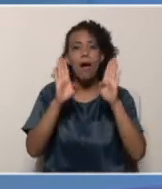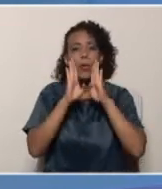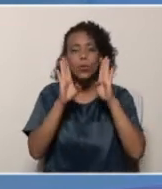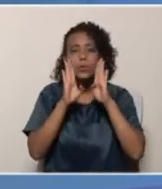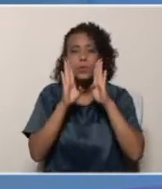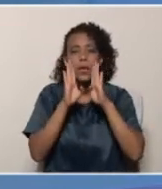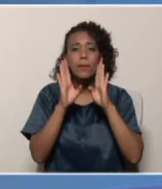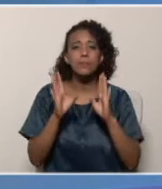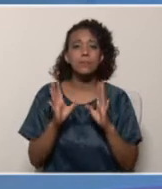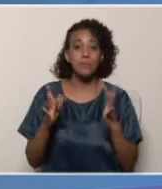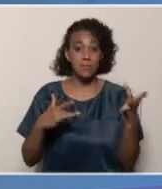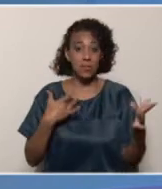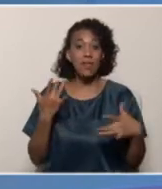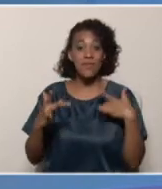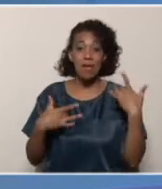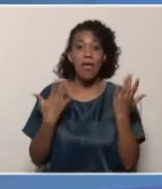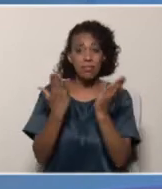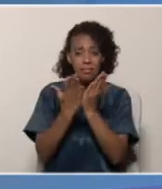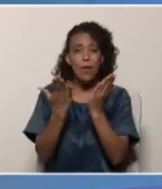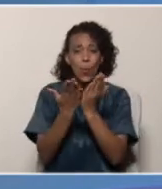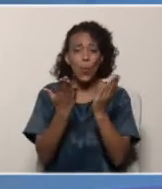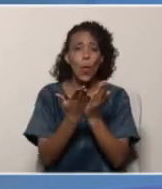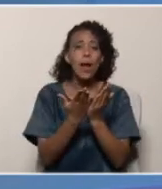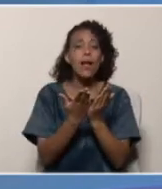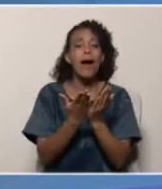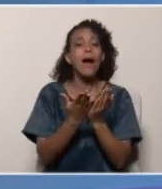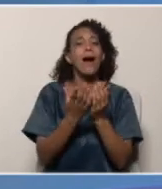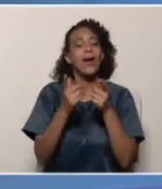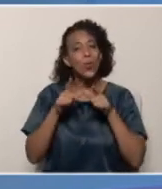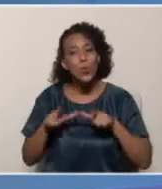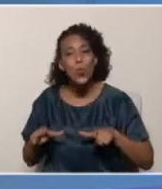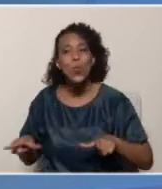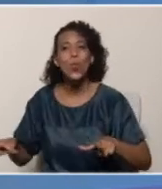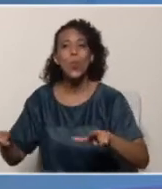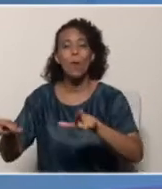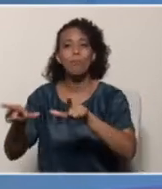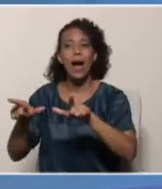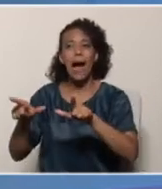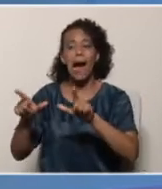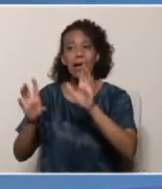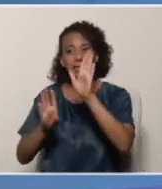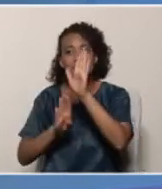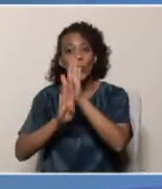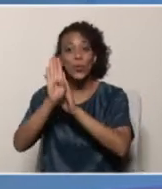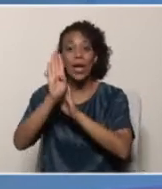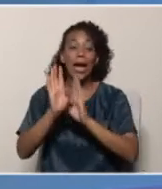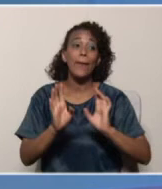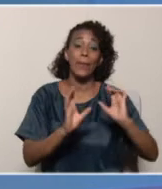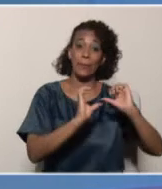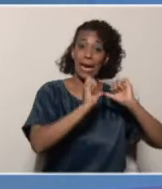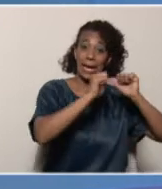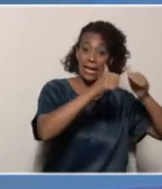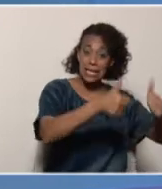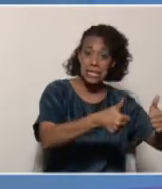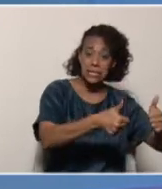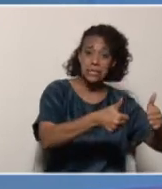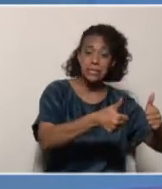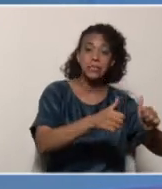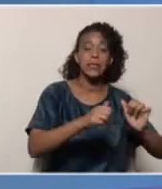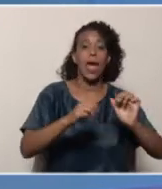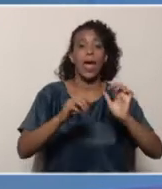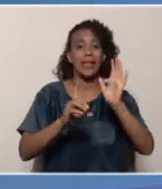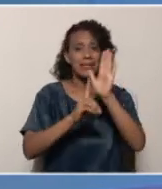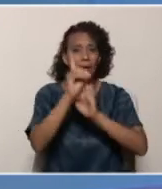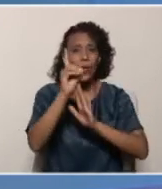la realización de actividades escolares, ¿verdad?, desde el desarrollo, principio, hasta que las logre culminar.